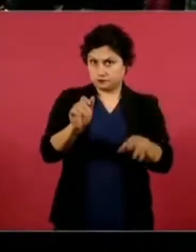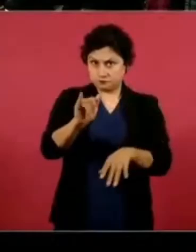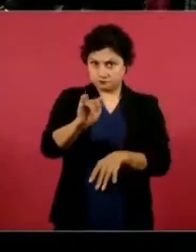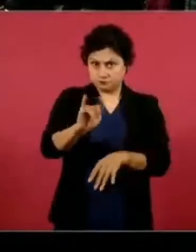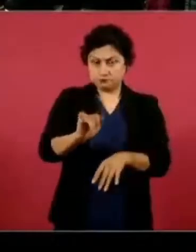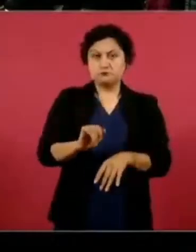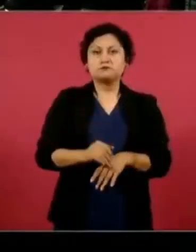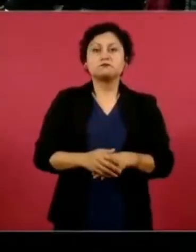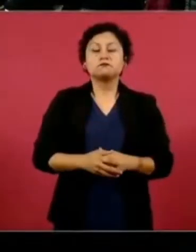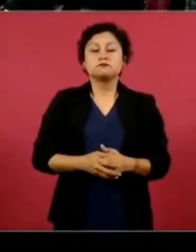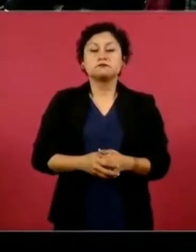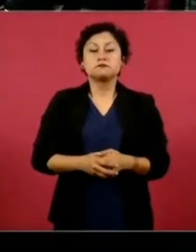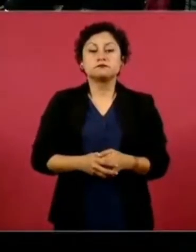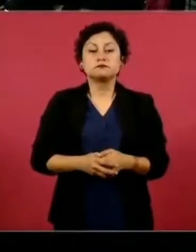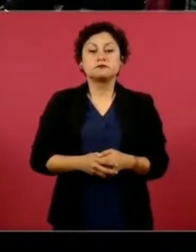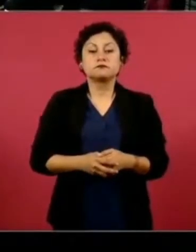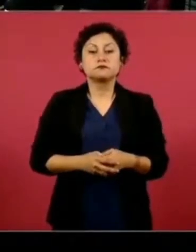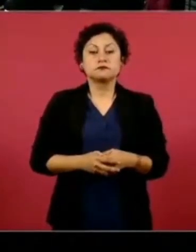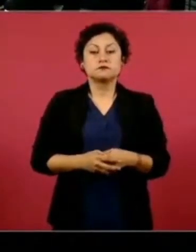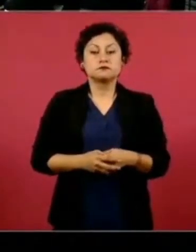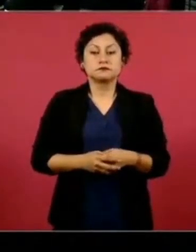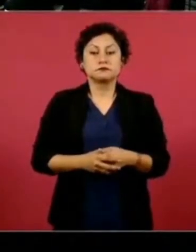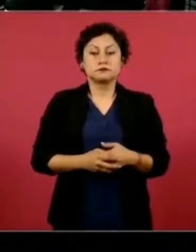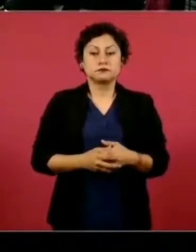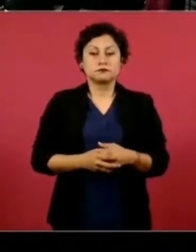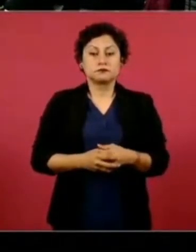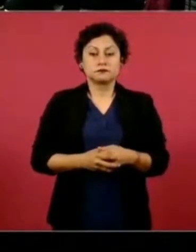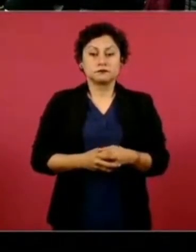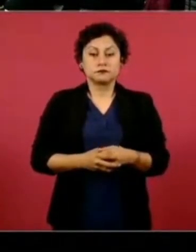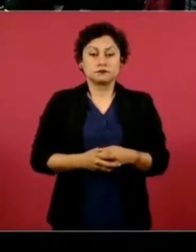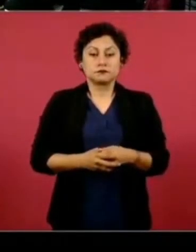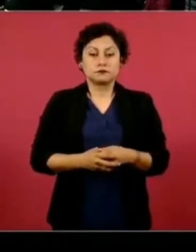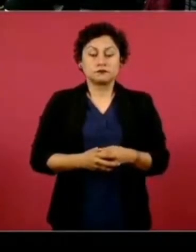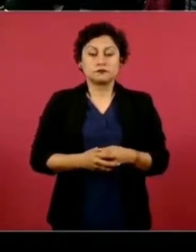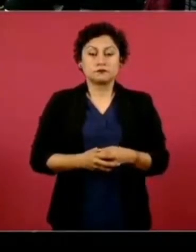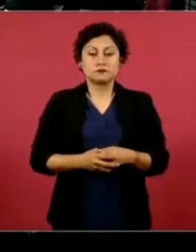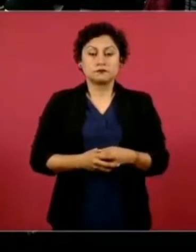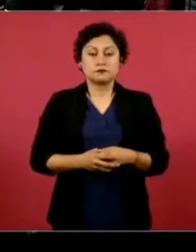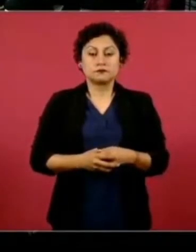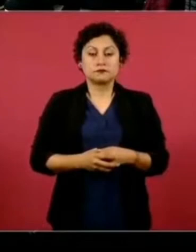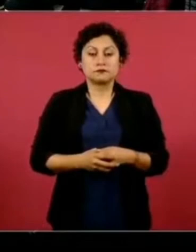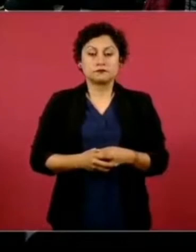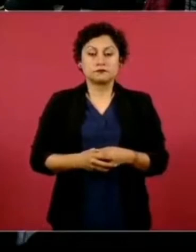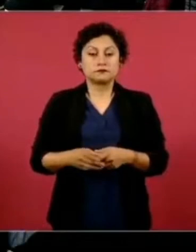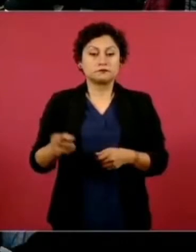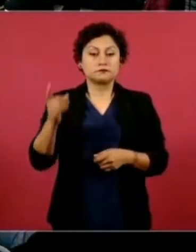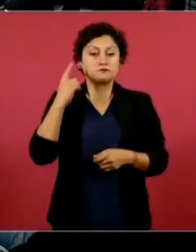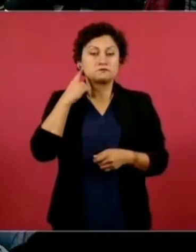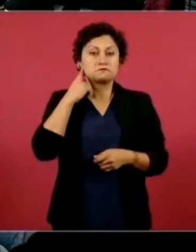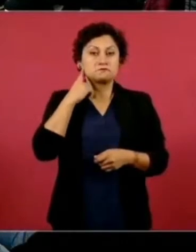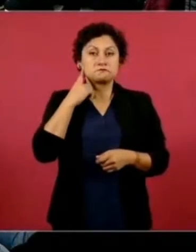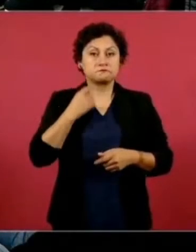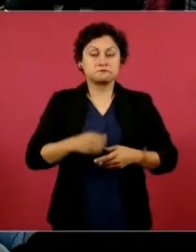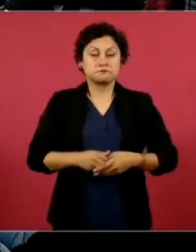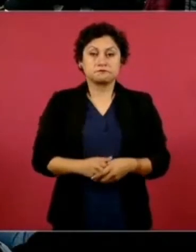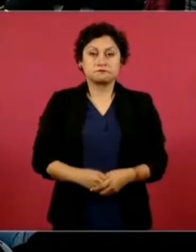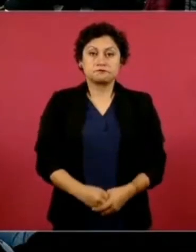Gracias. No de nada. ¿Y si es lo que se hecho, lo que se ha hecho, lo se hecho, lo lo que